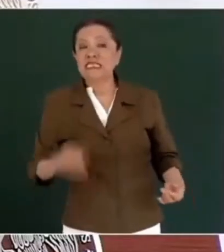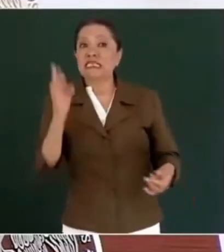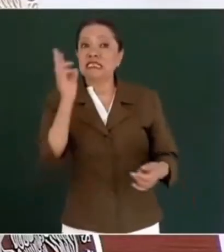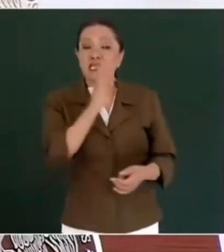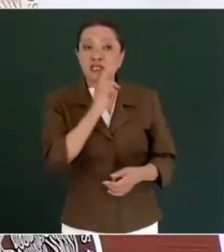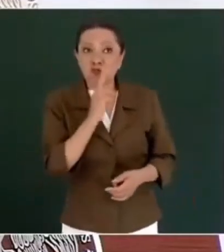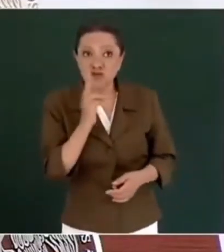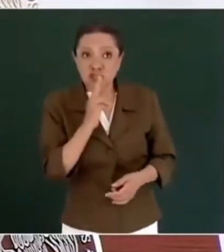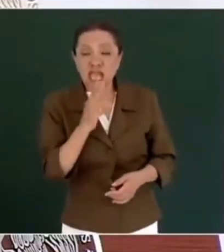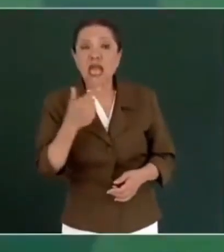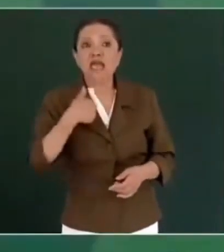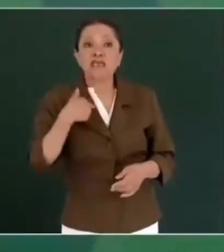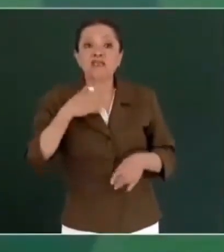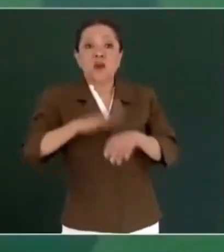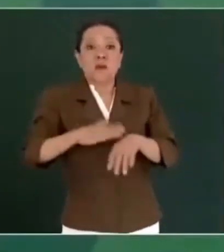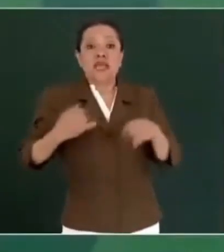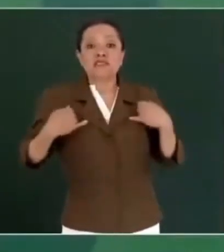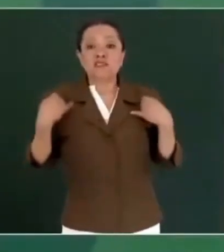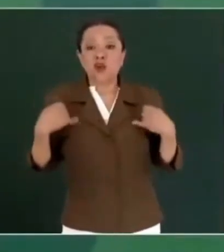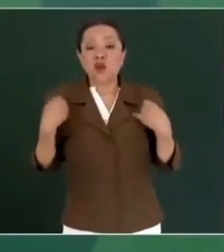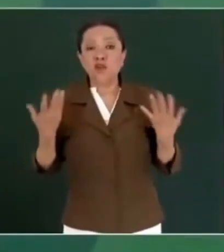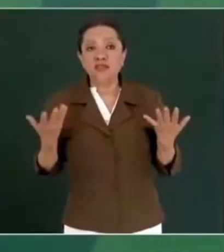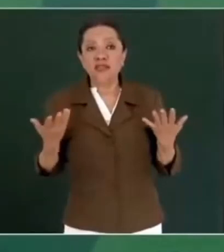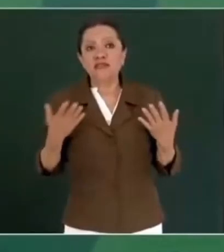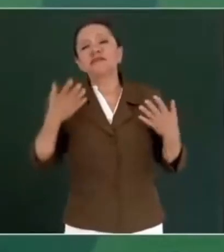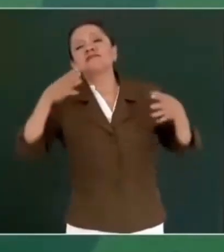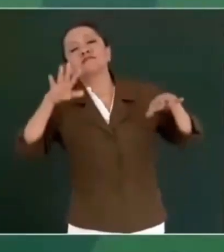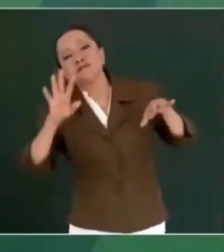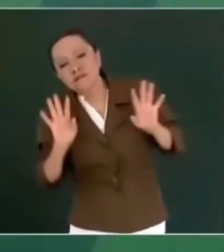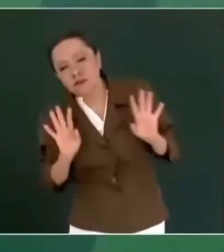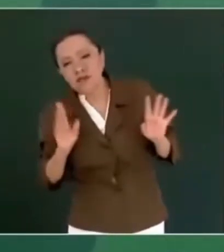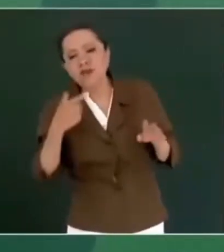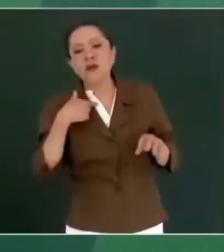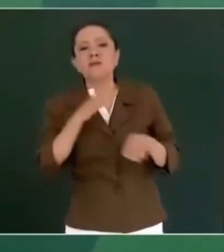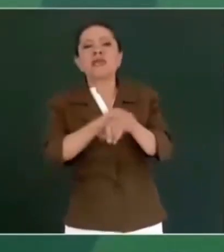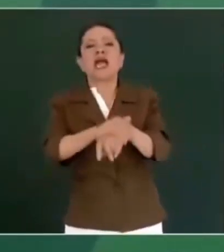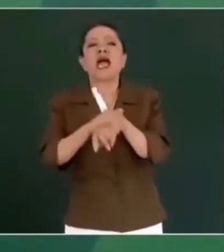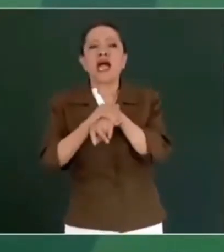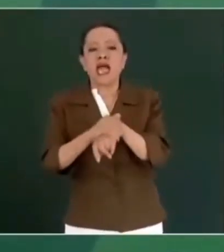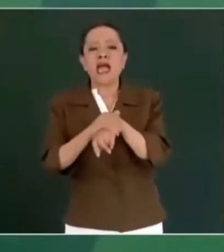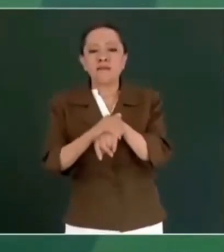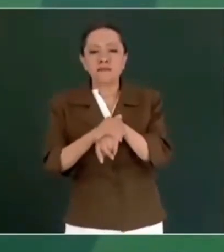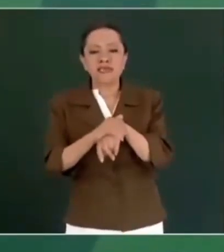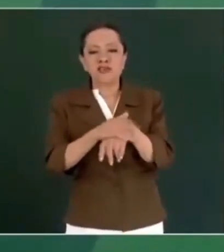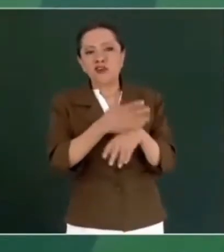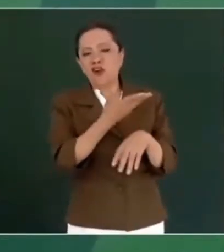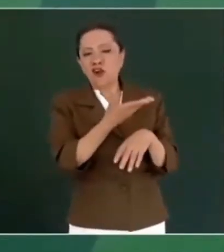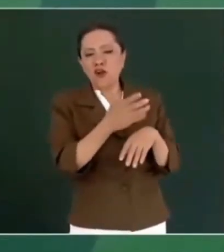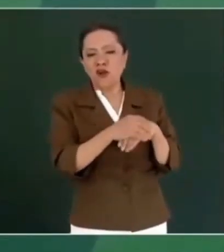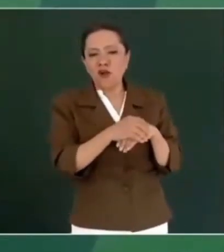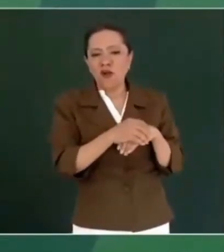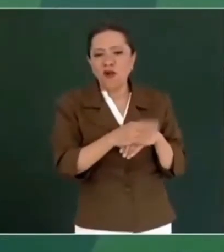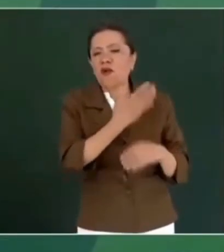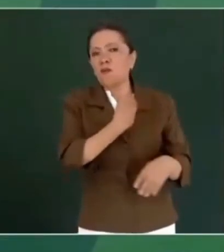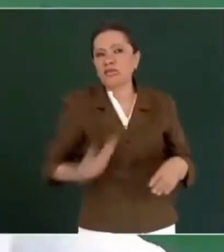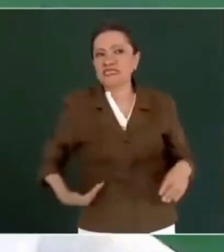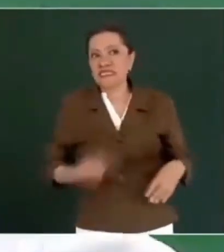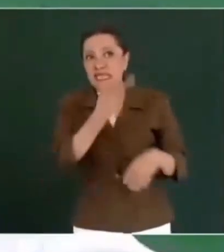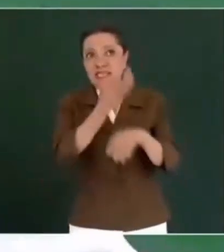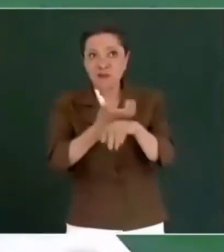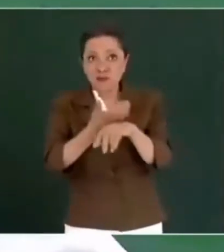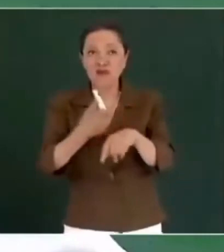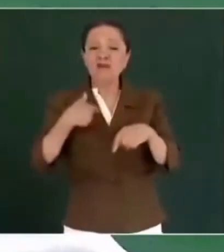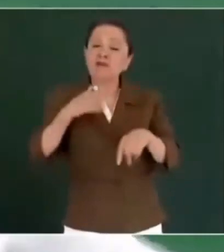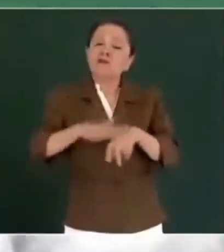y estoy más joven bueno que mi amigo este el presidente de Estados Unidos